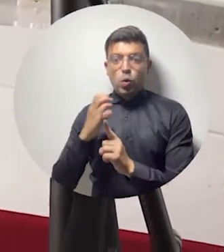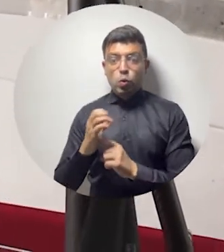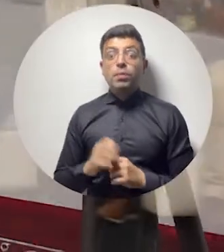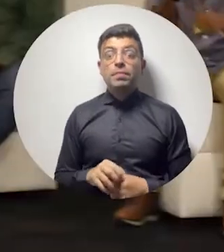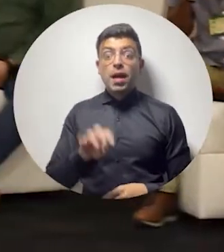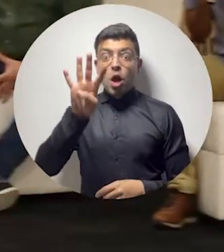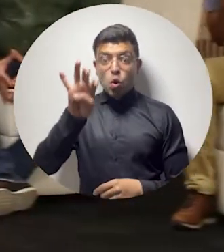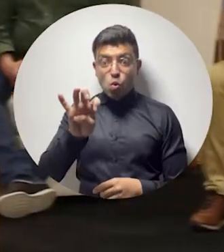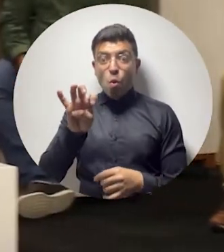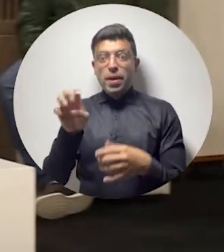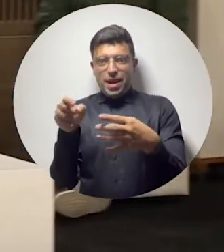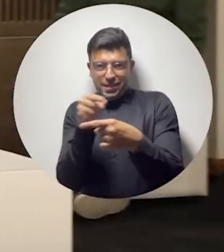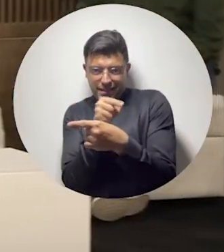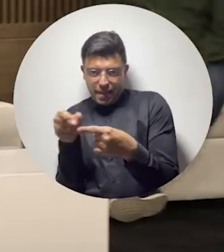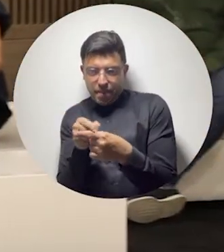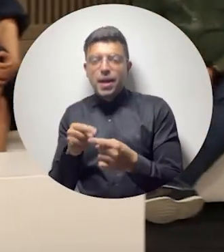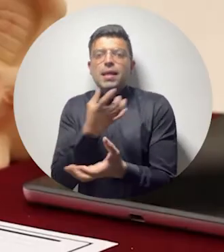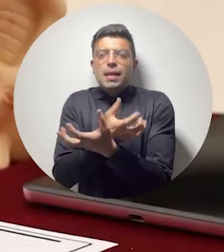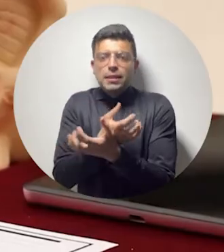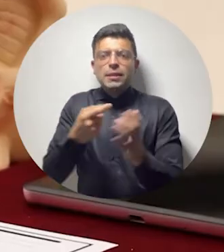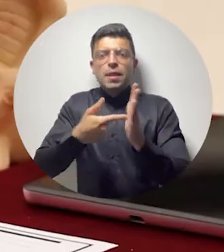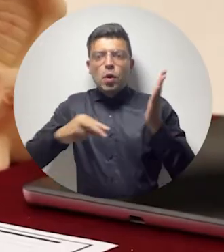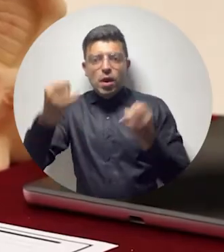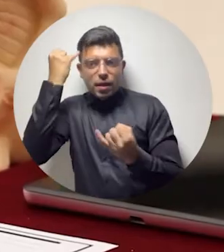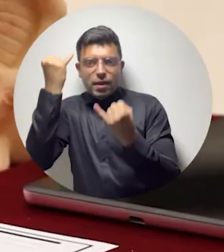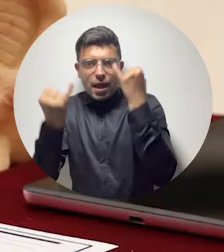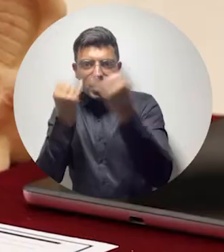de alto impacto que resaltan el valor de lo local.